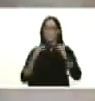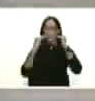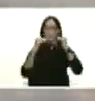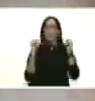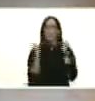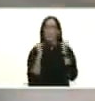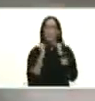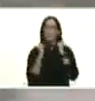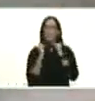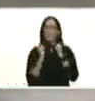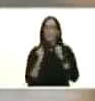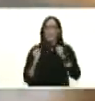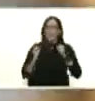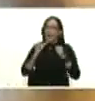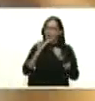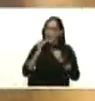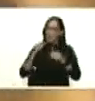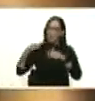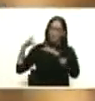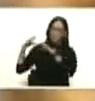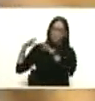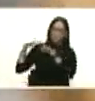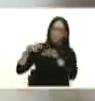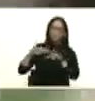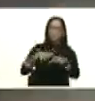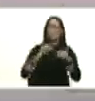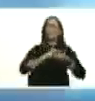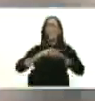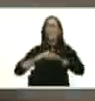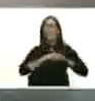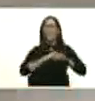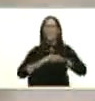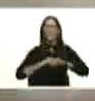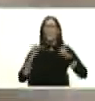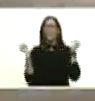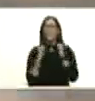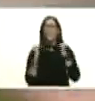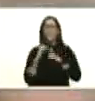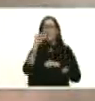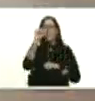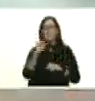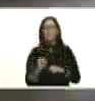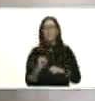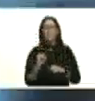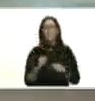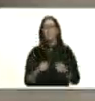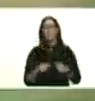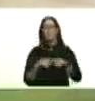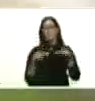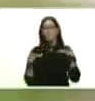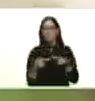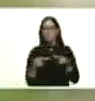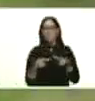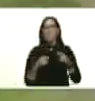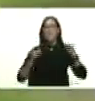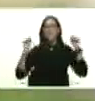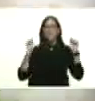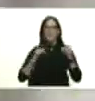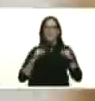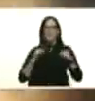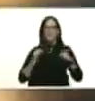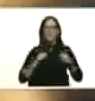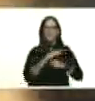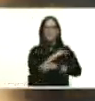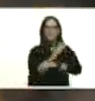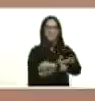descargue el agua hacia Trujillo hacia Mérida y hacia la zona sur del lago Maracaibo por eso esta fuerza de